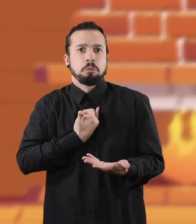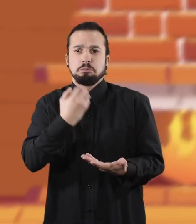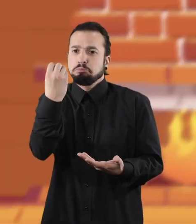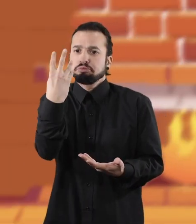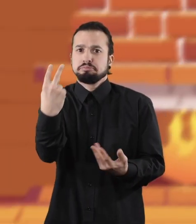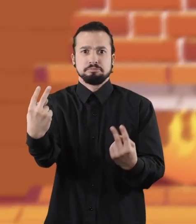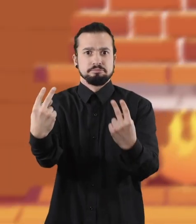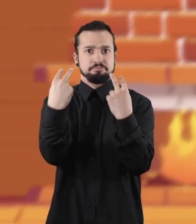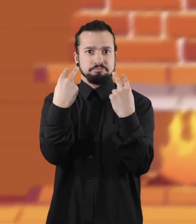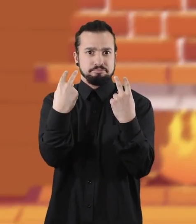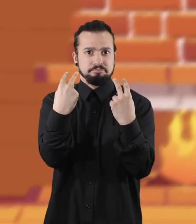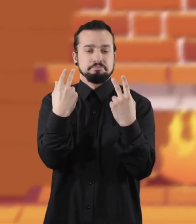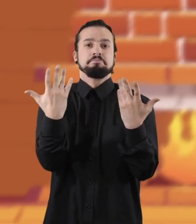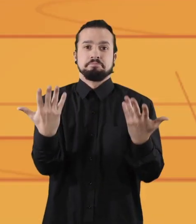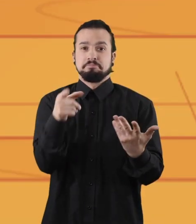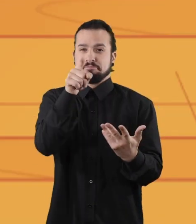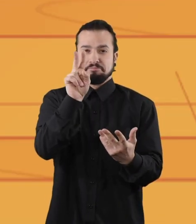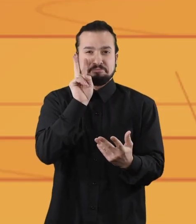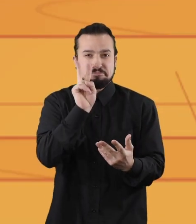¿Cómo lograr que te vean?